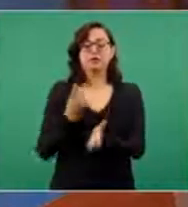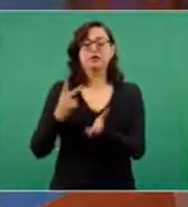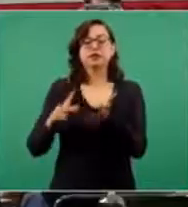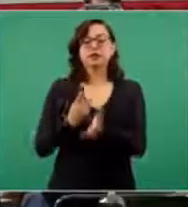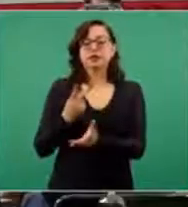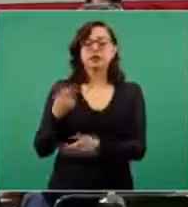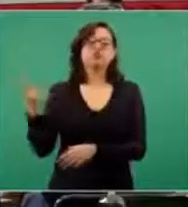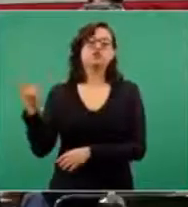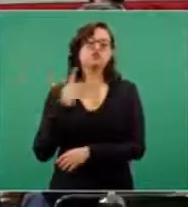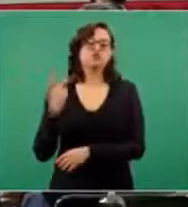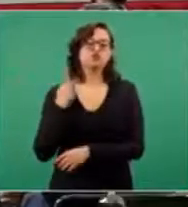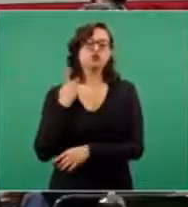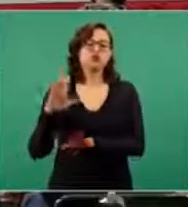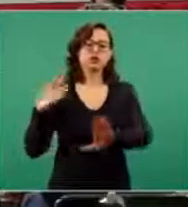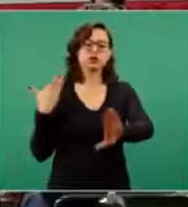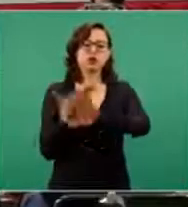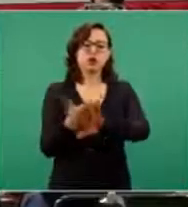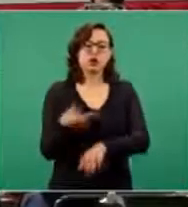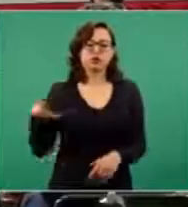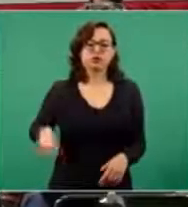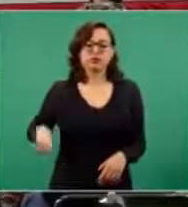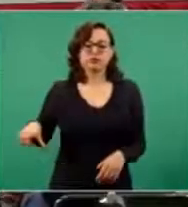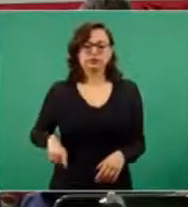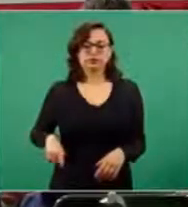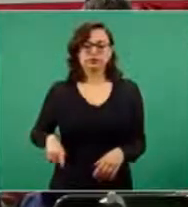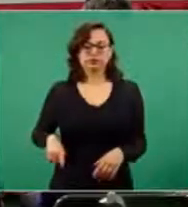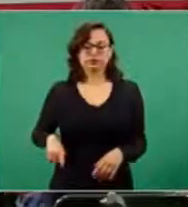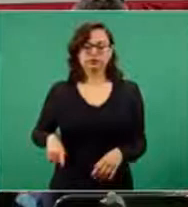militancia política en contra del gobierno de México.